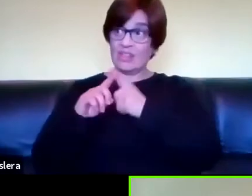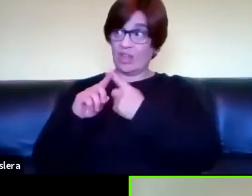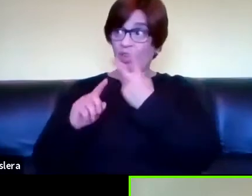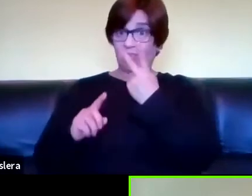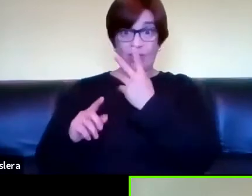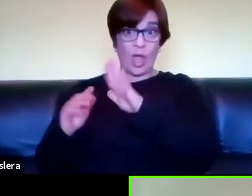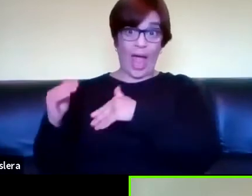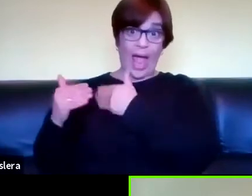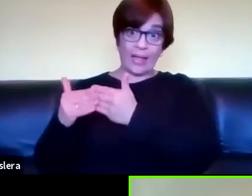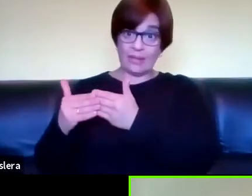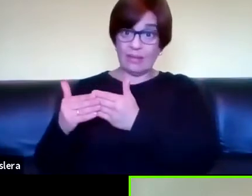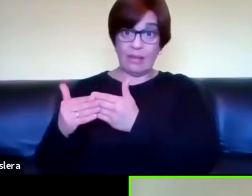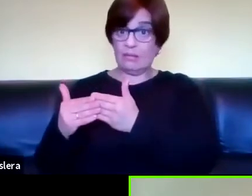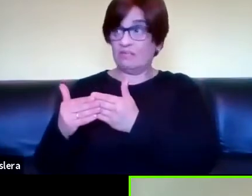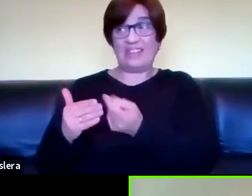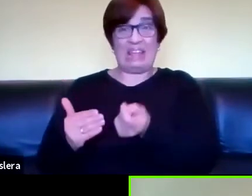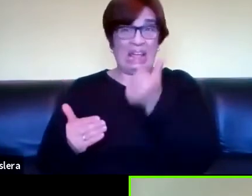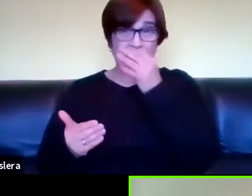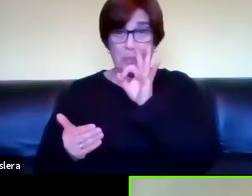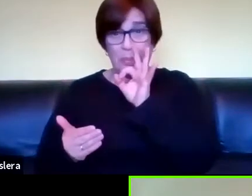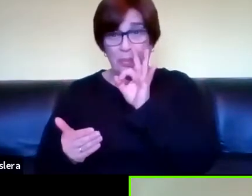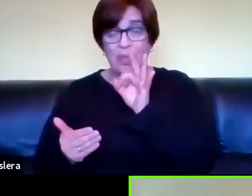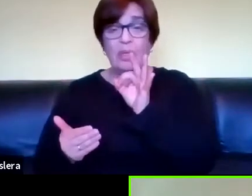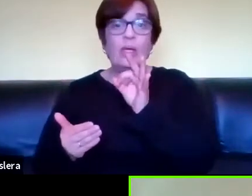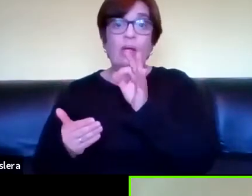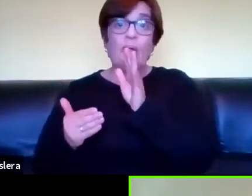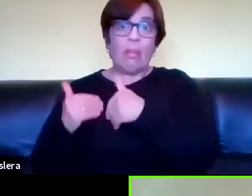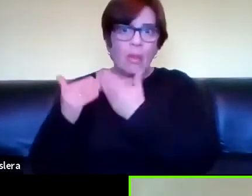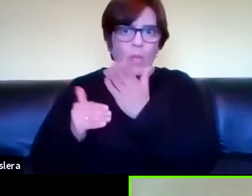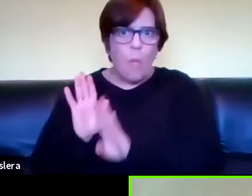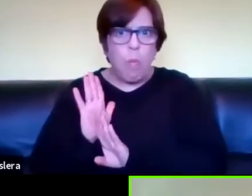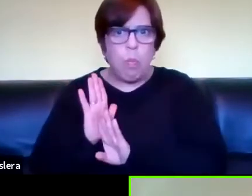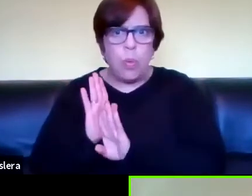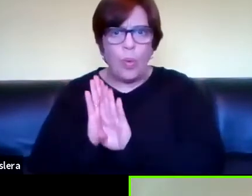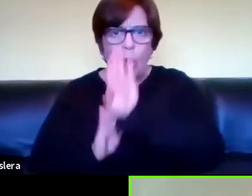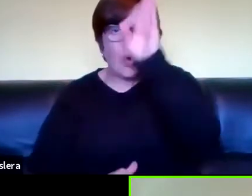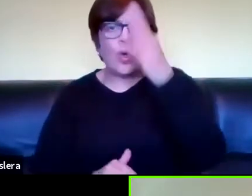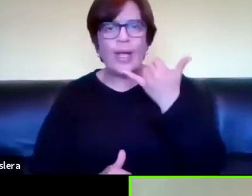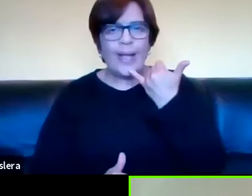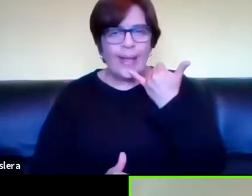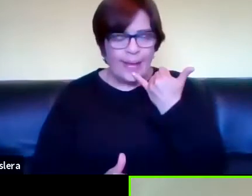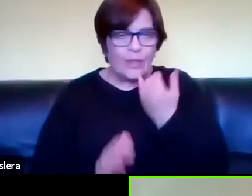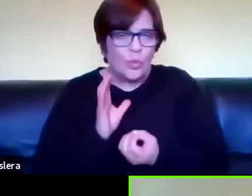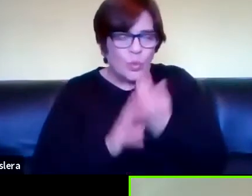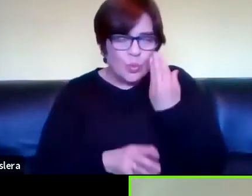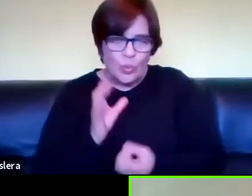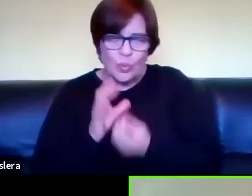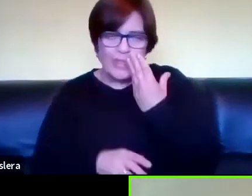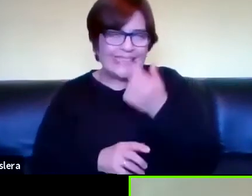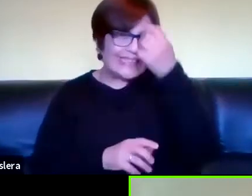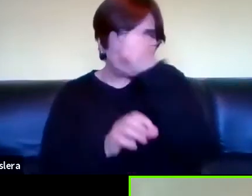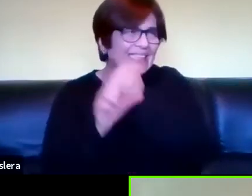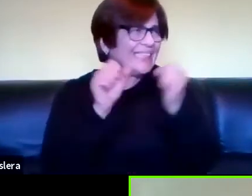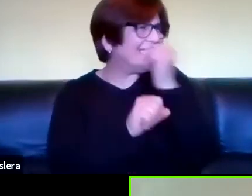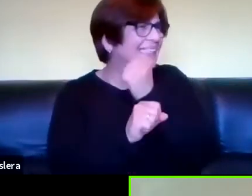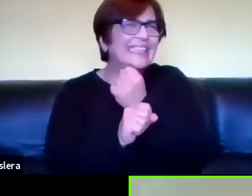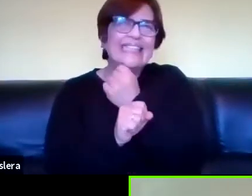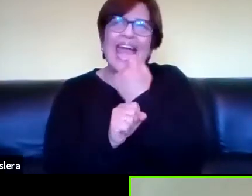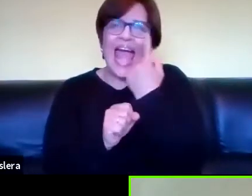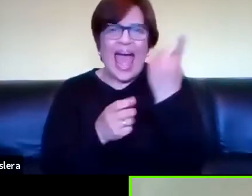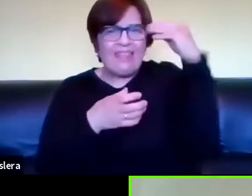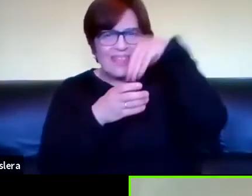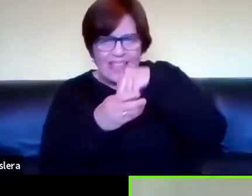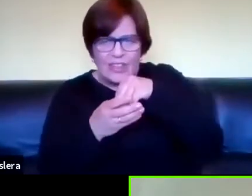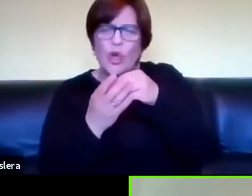apenas se usaban pero con el desarrollo de los celulares y la enorme tecnología que tiene cada celular